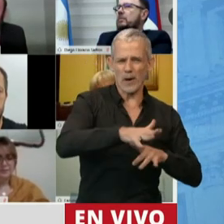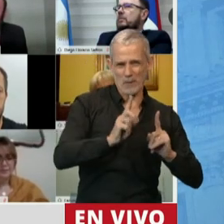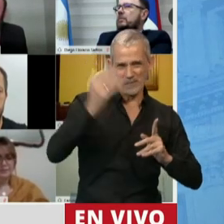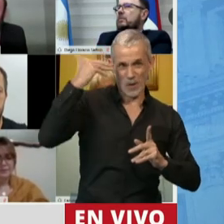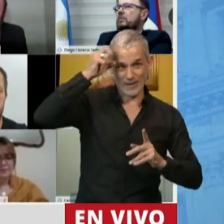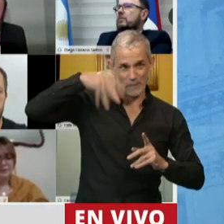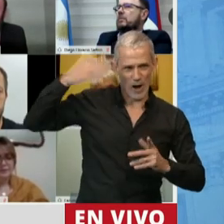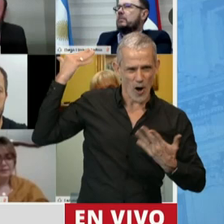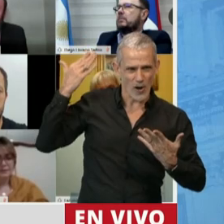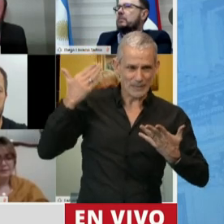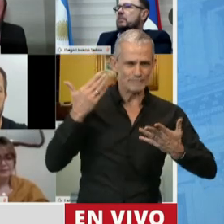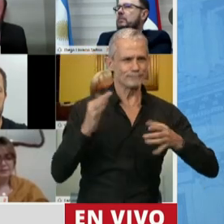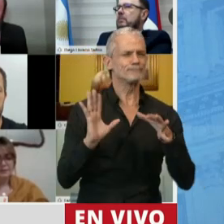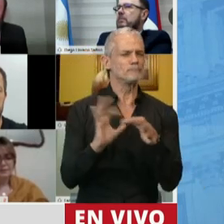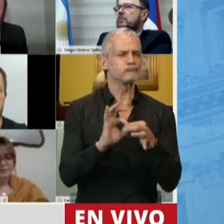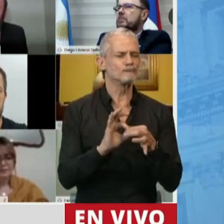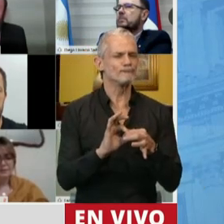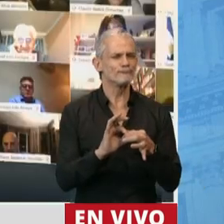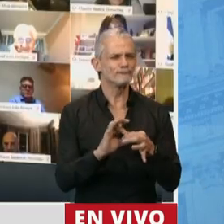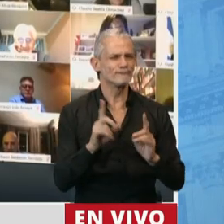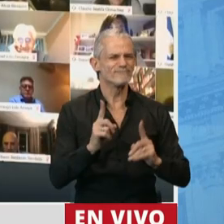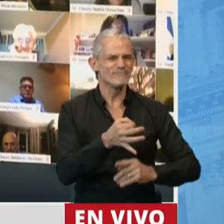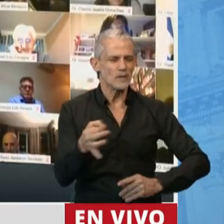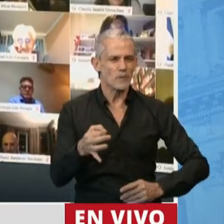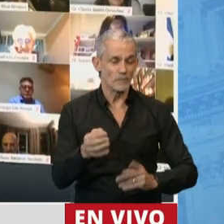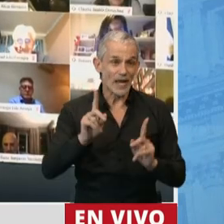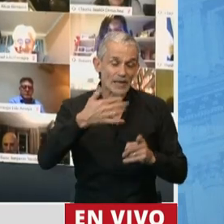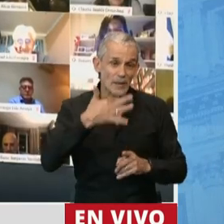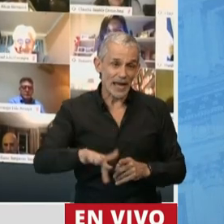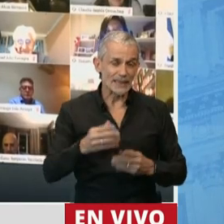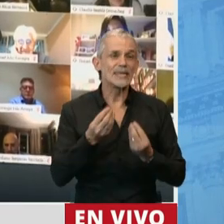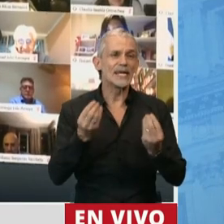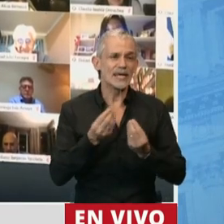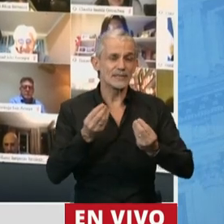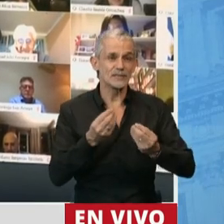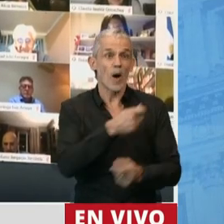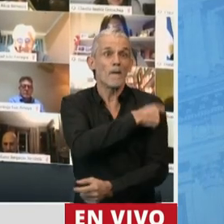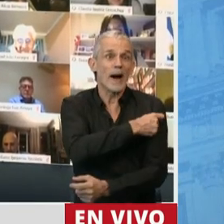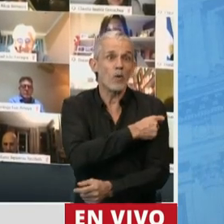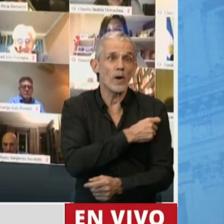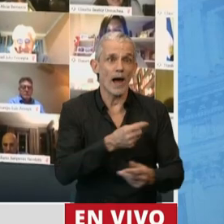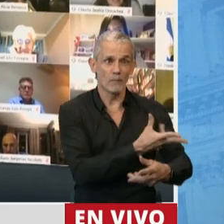tiene mucho que ver. También entender que no es una vacuna,